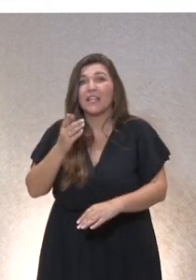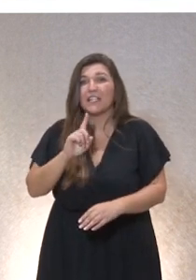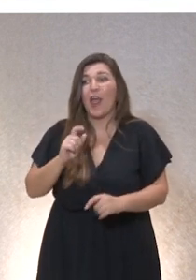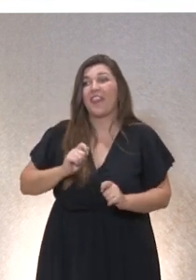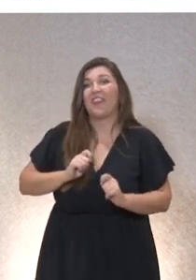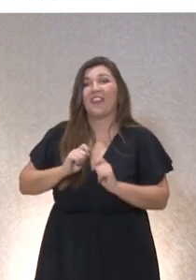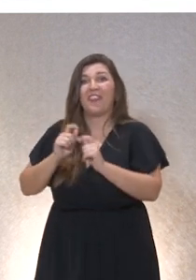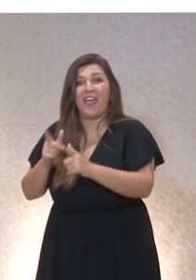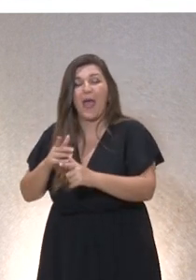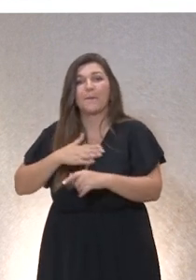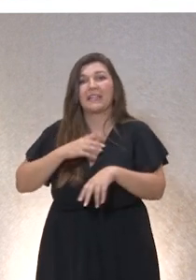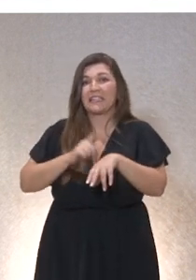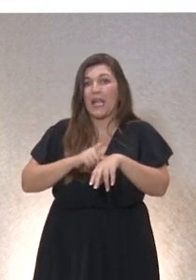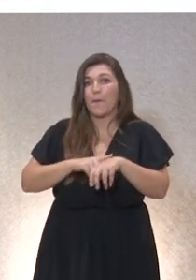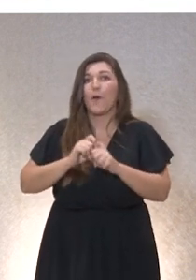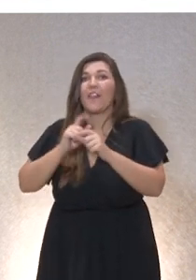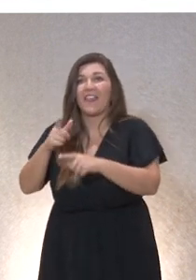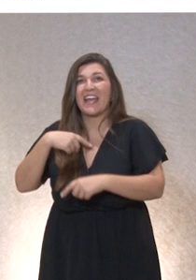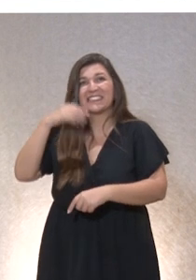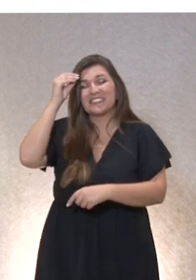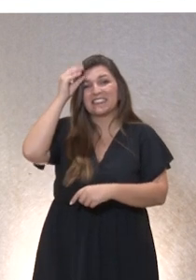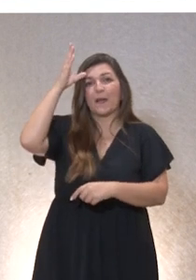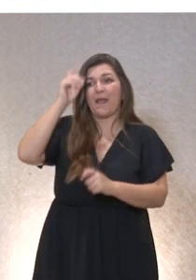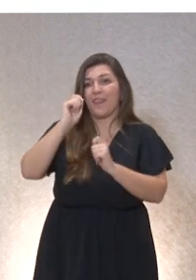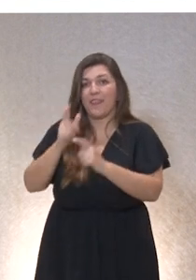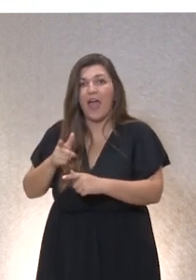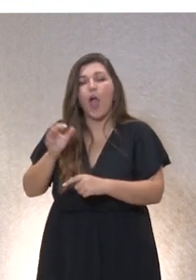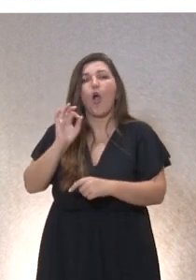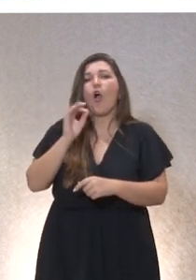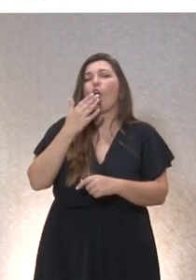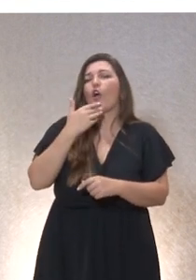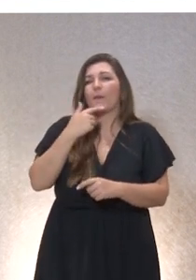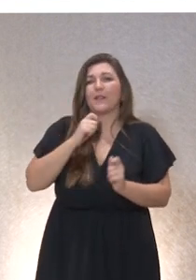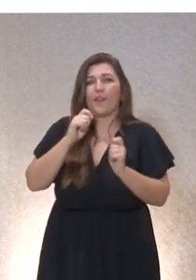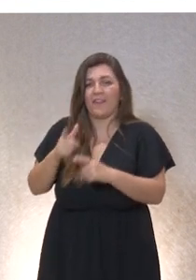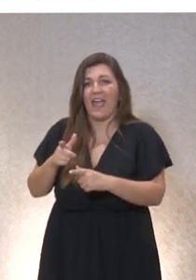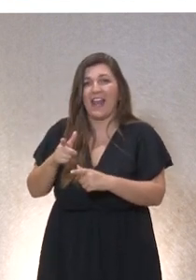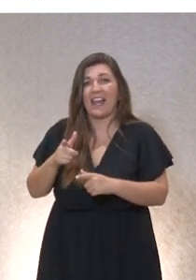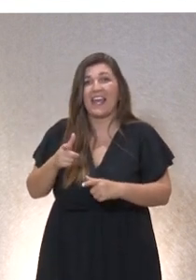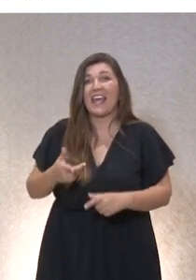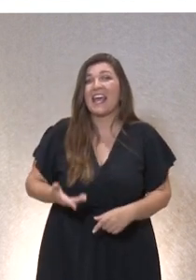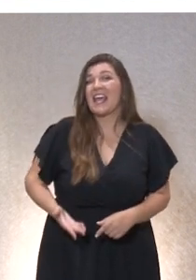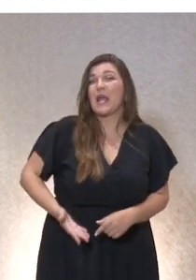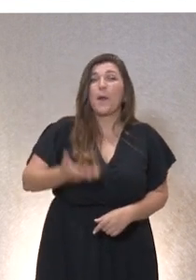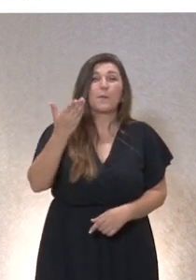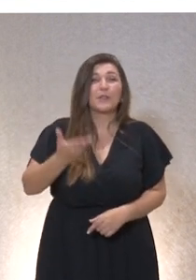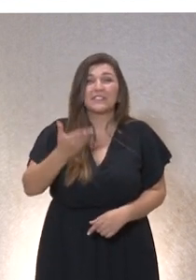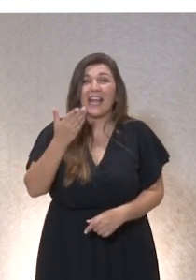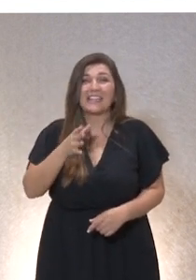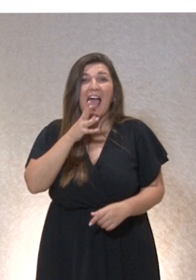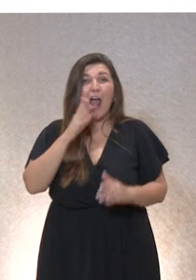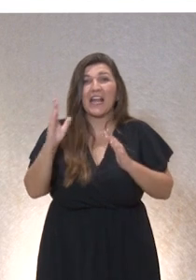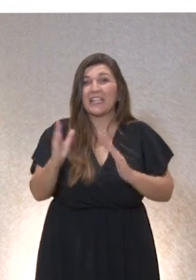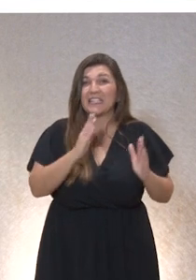de mi tiempo, dar de mi saber, dar de mis conocimientos. La clave del cuidado en la era tecnológica, en